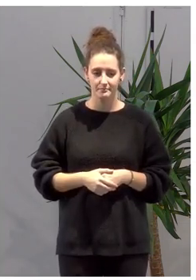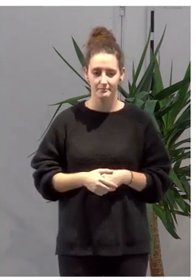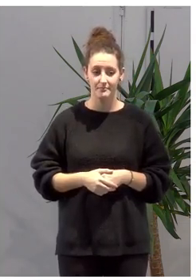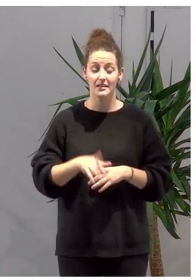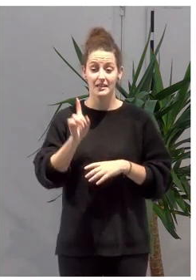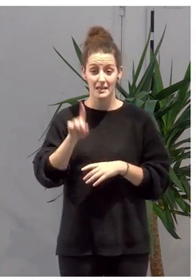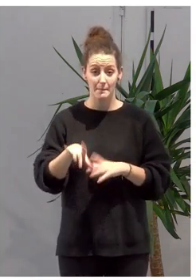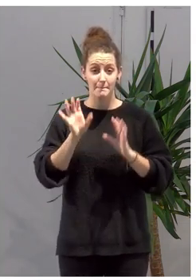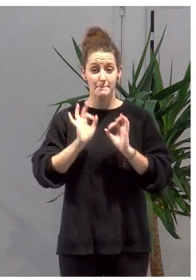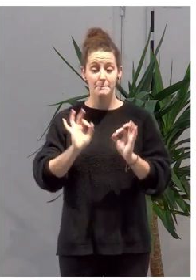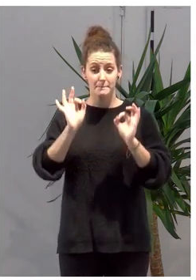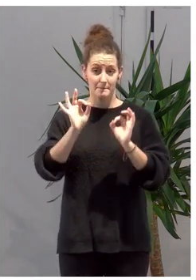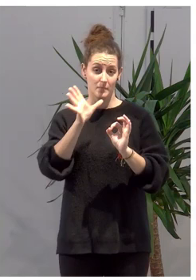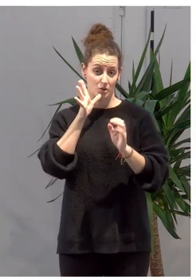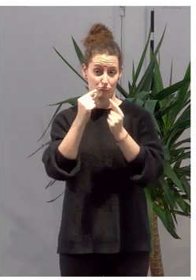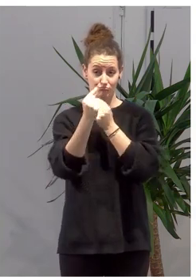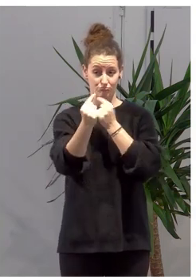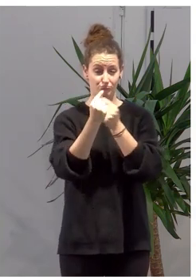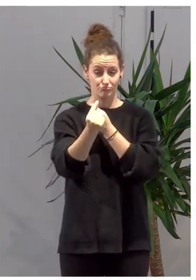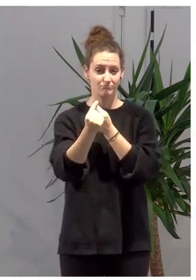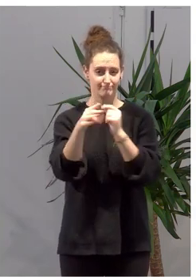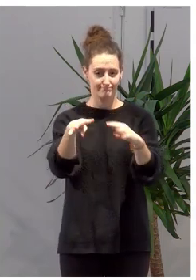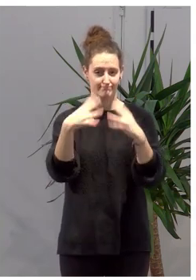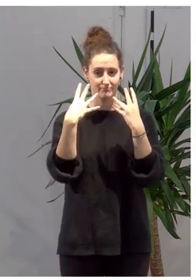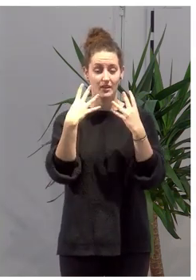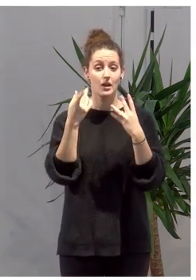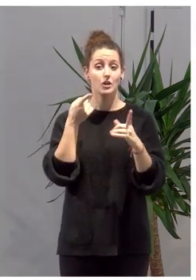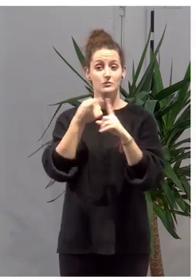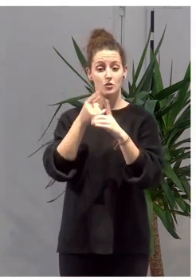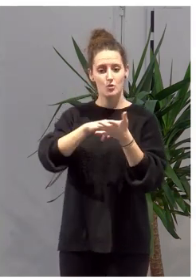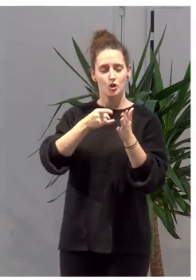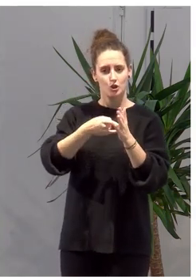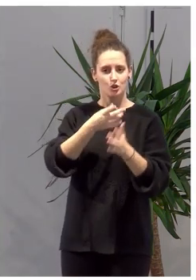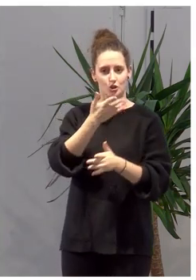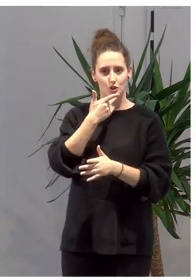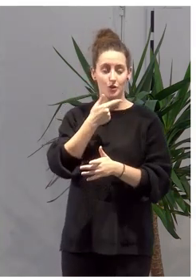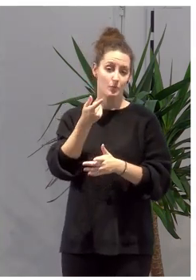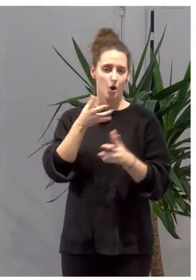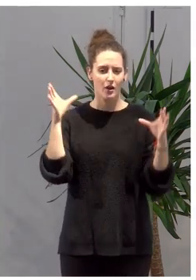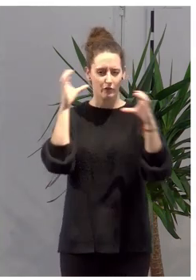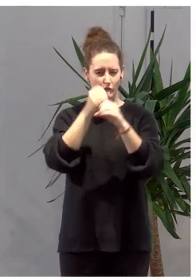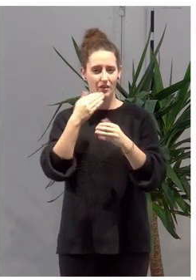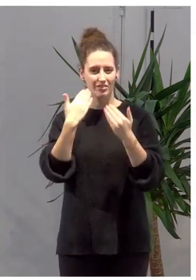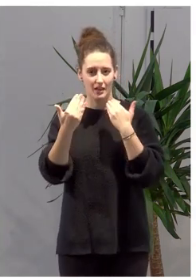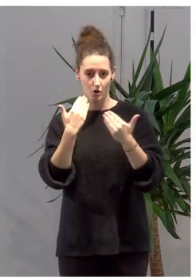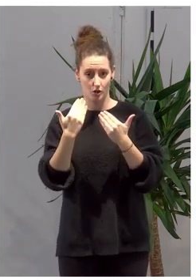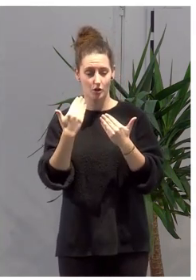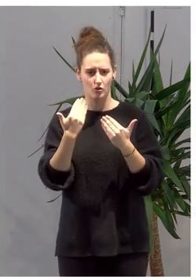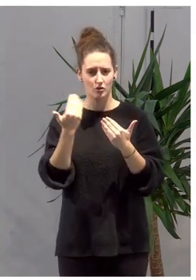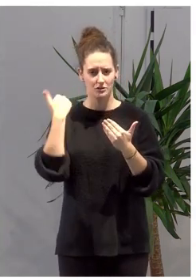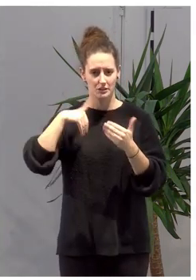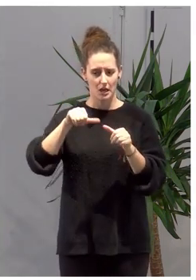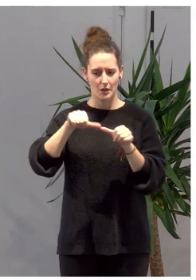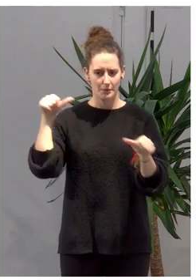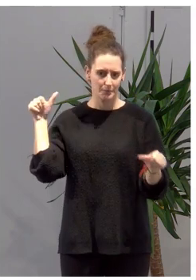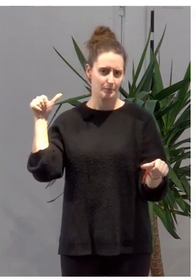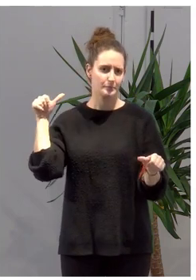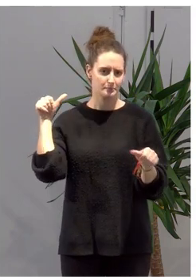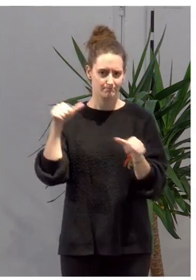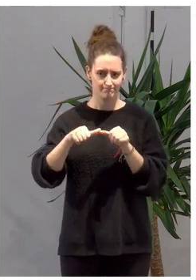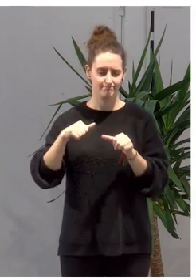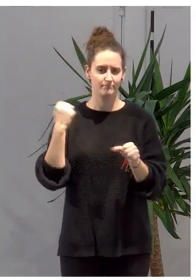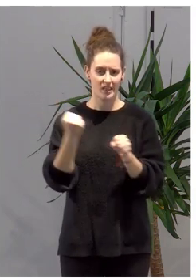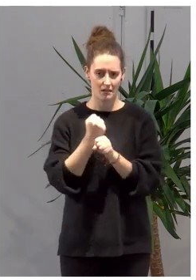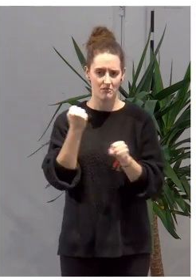supuesto, a las que nos siguen por streaming para conocer este proyecto sobre el enfoque dialógico en el que llevamos mucho tiempo